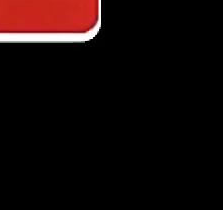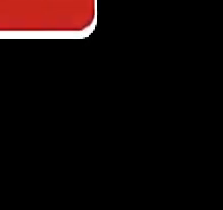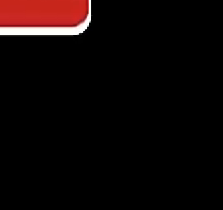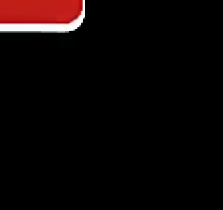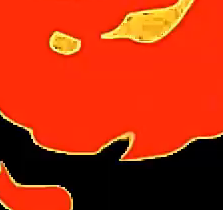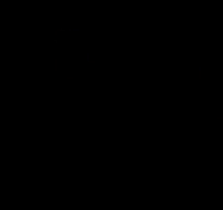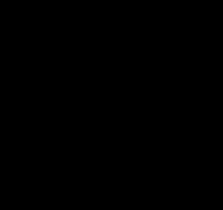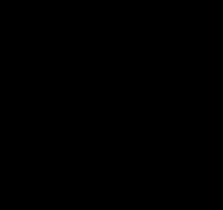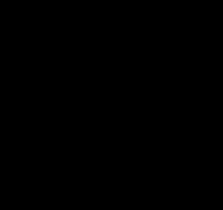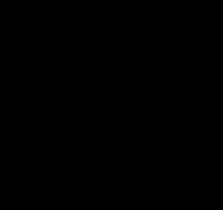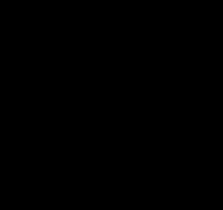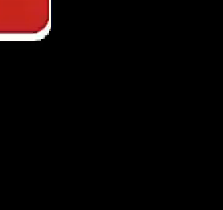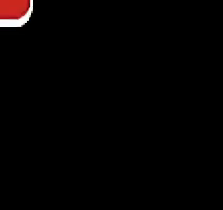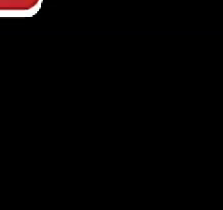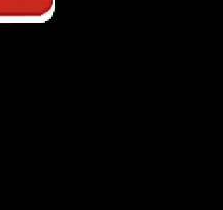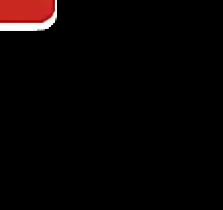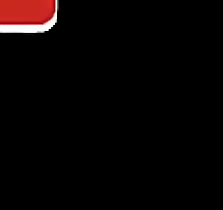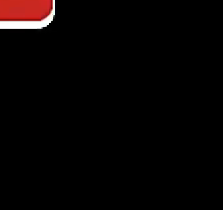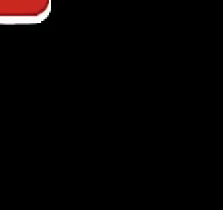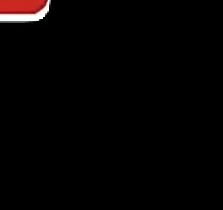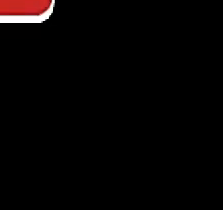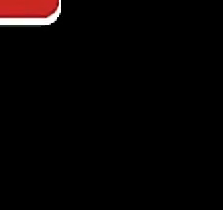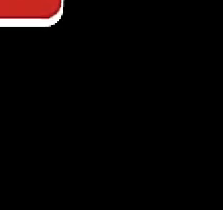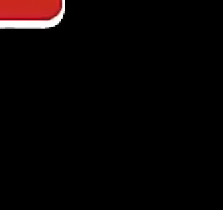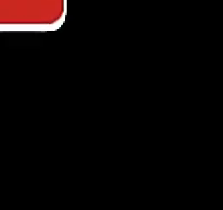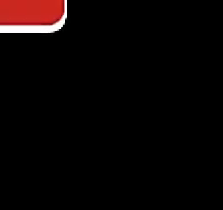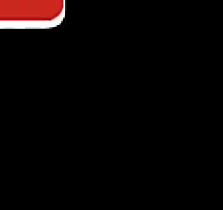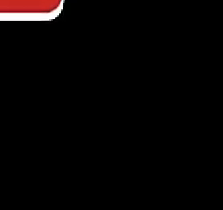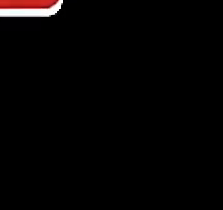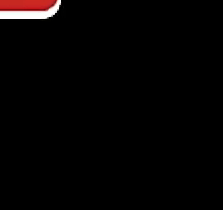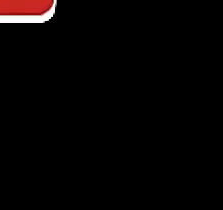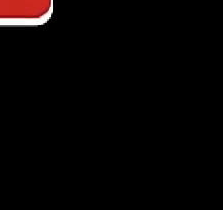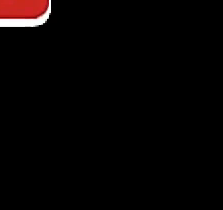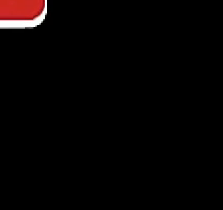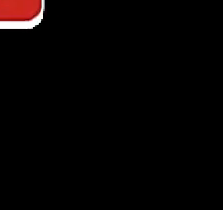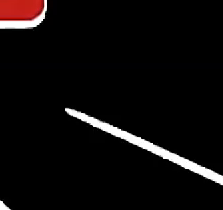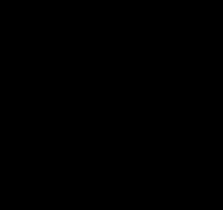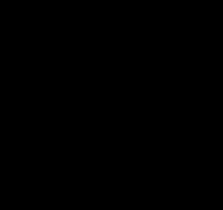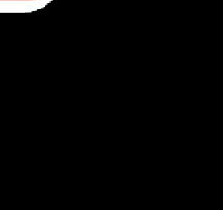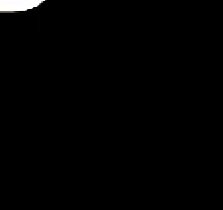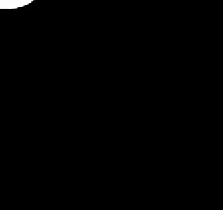gracias a vosotros no la verdad